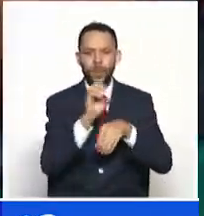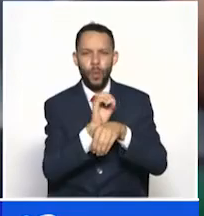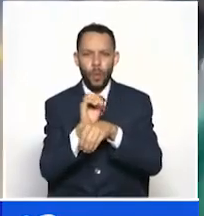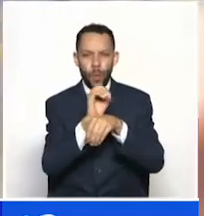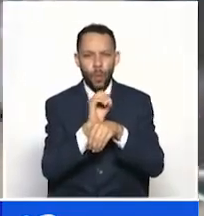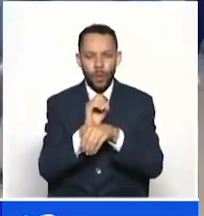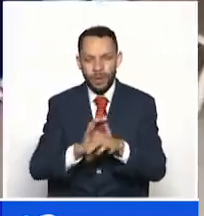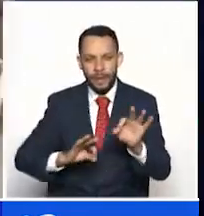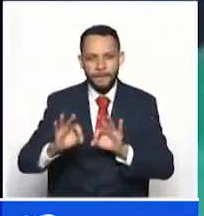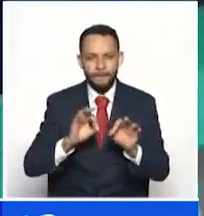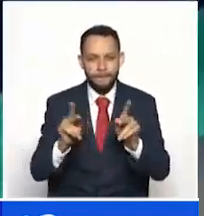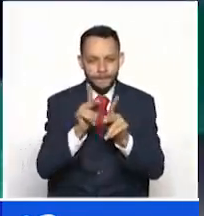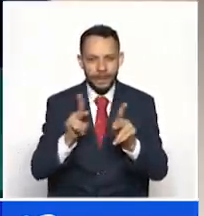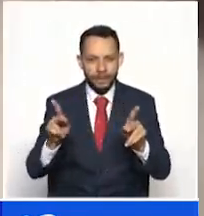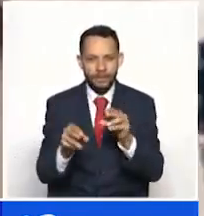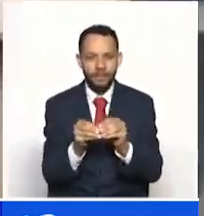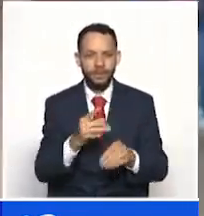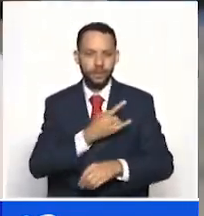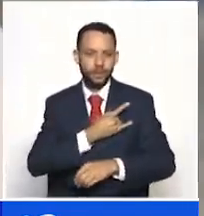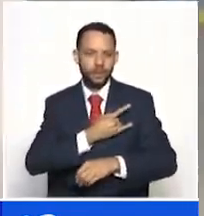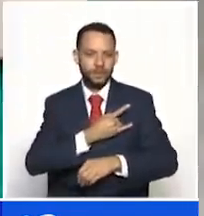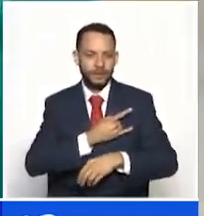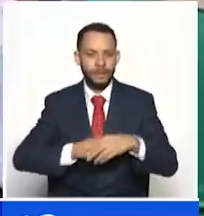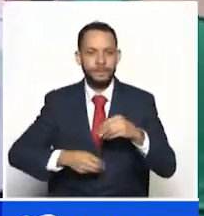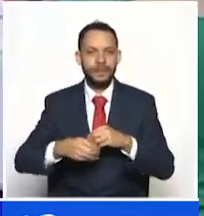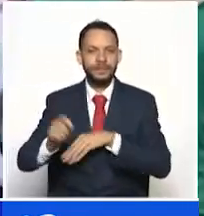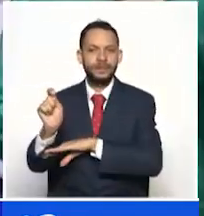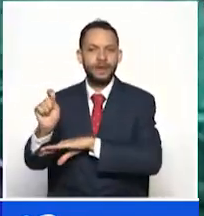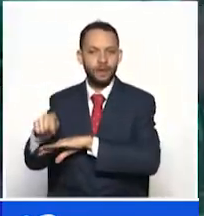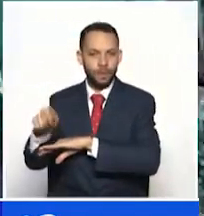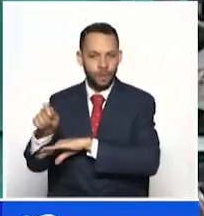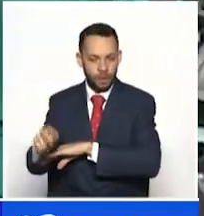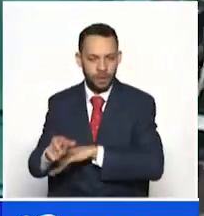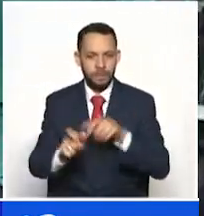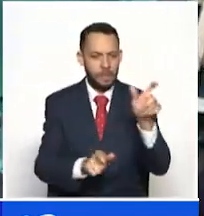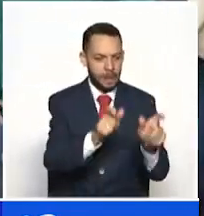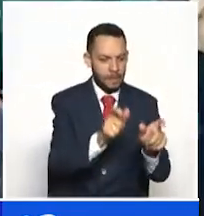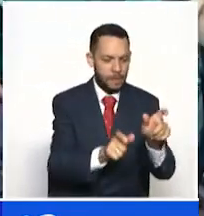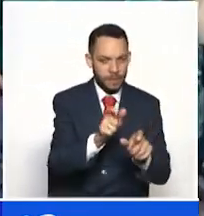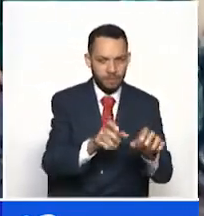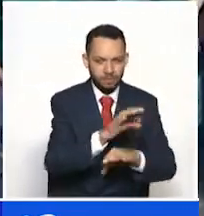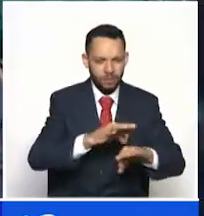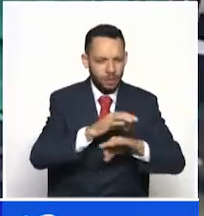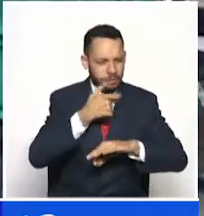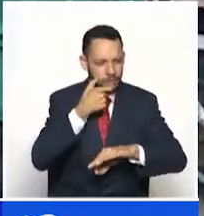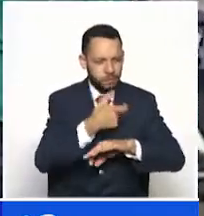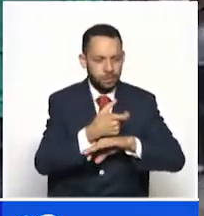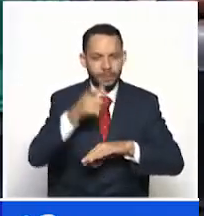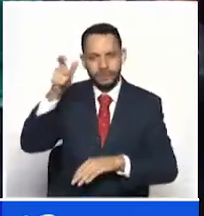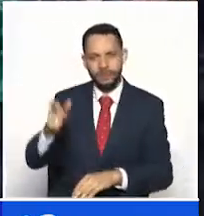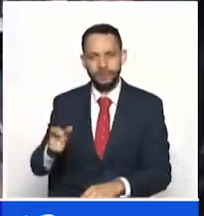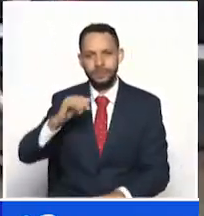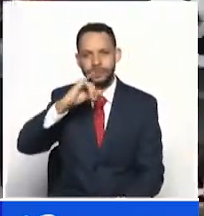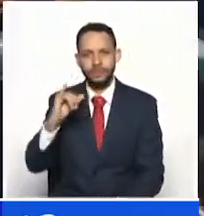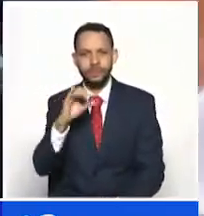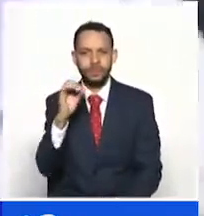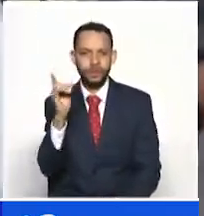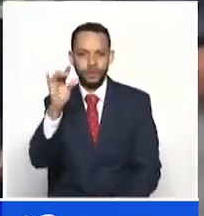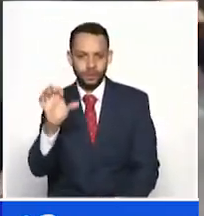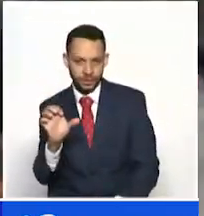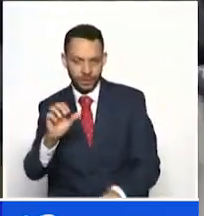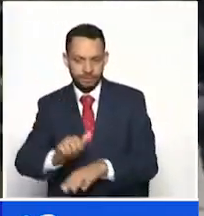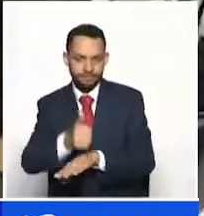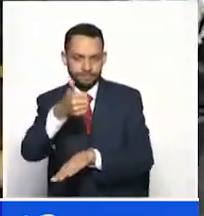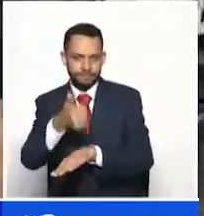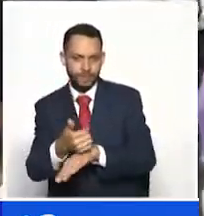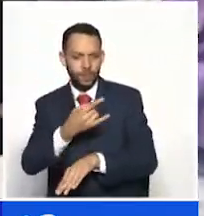orden, funcionarios de la universidad y abogados de la primera línea jurídica Quindío. José Fernando Echeverry Murillo, rector de la universidad,